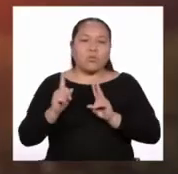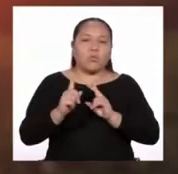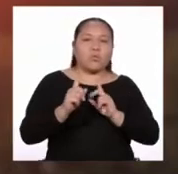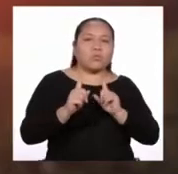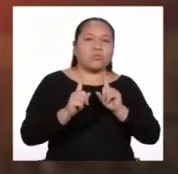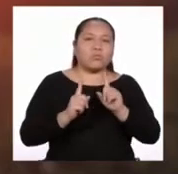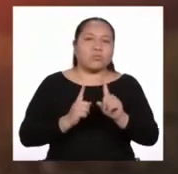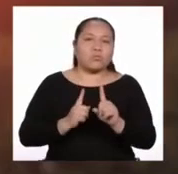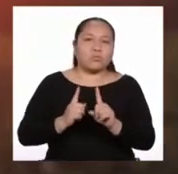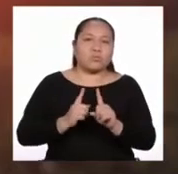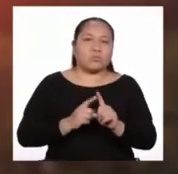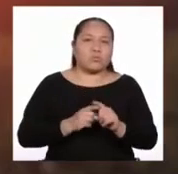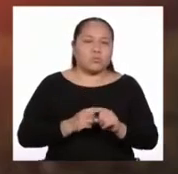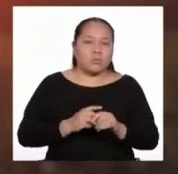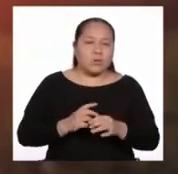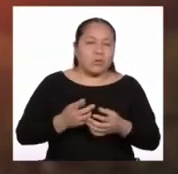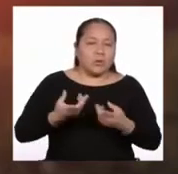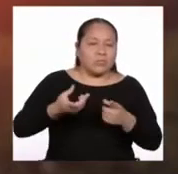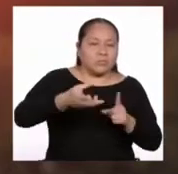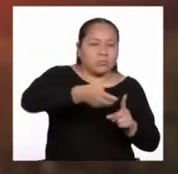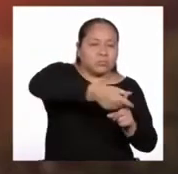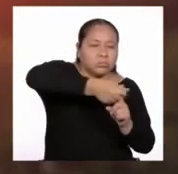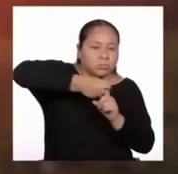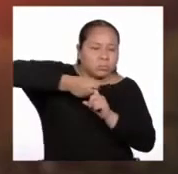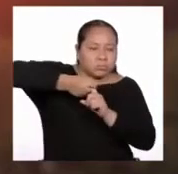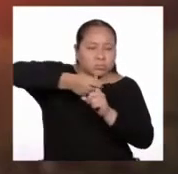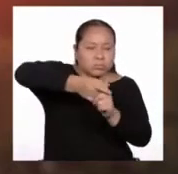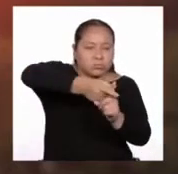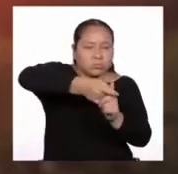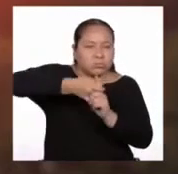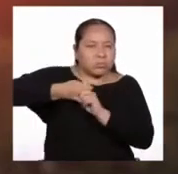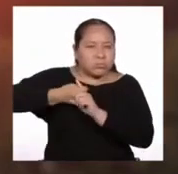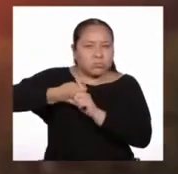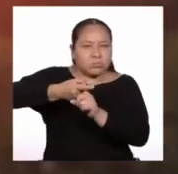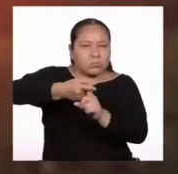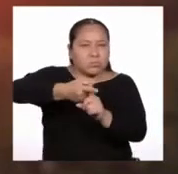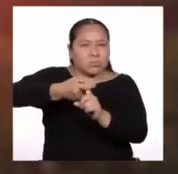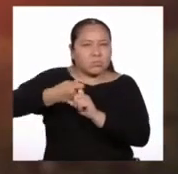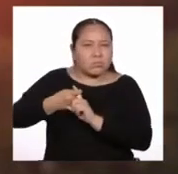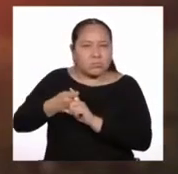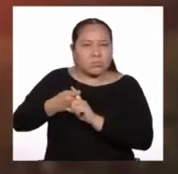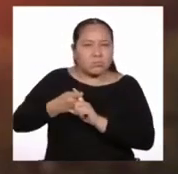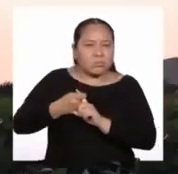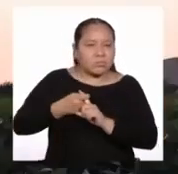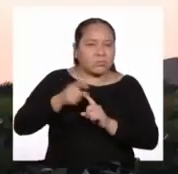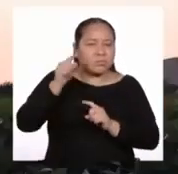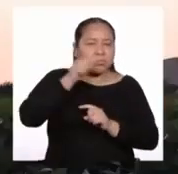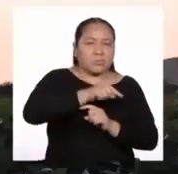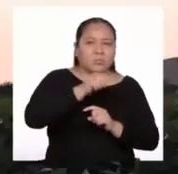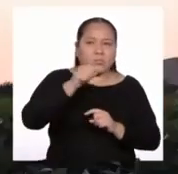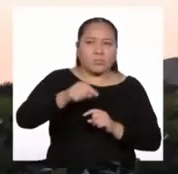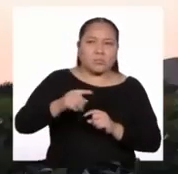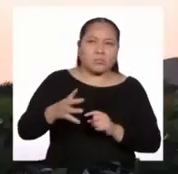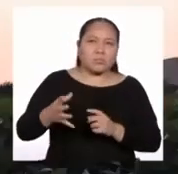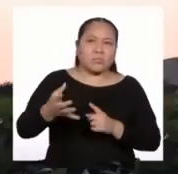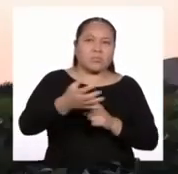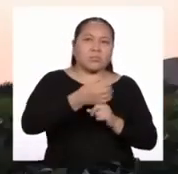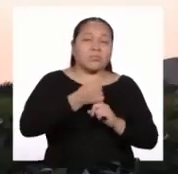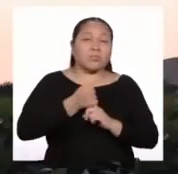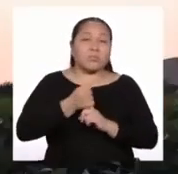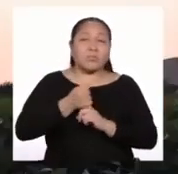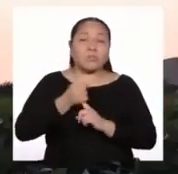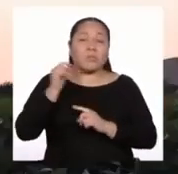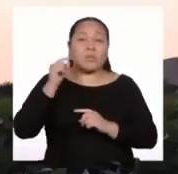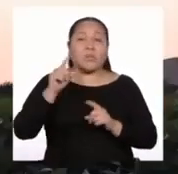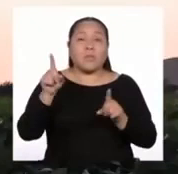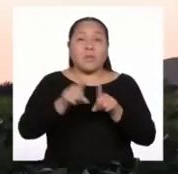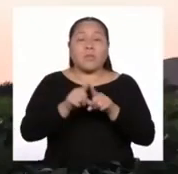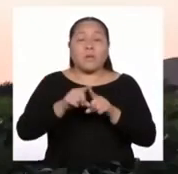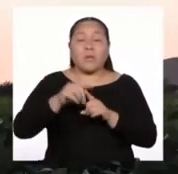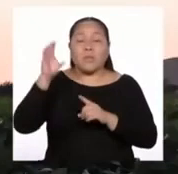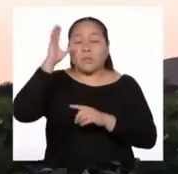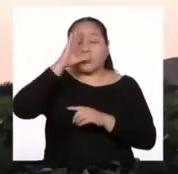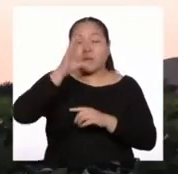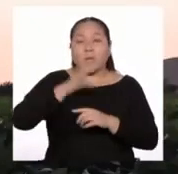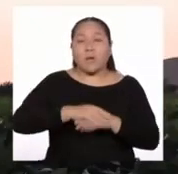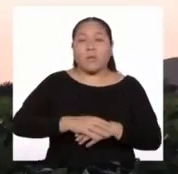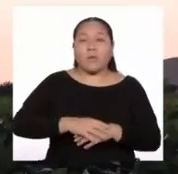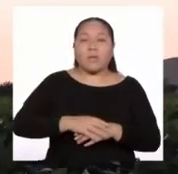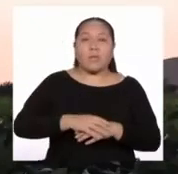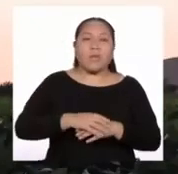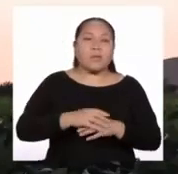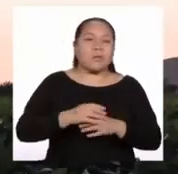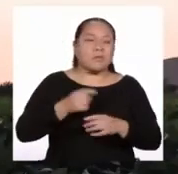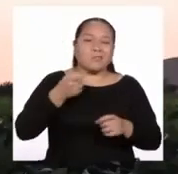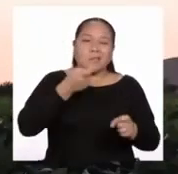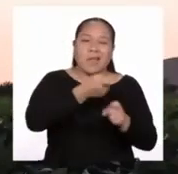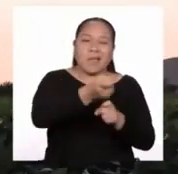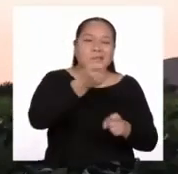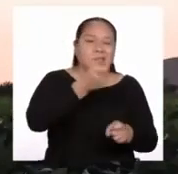Haciendo de la gente y anaconas, indios, y buscando cada uno sus venturas. También buscaban sus remedios, haciendo graves daños